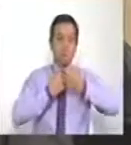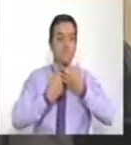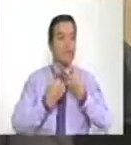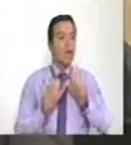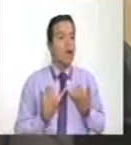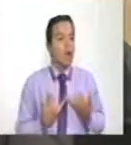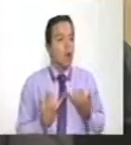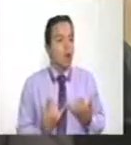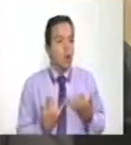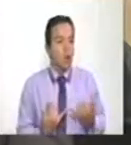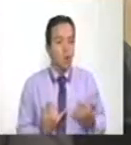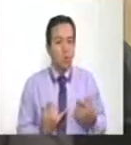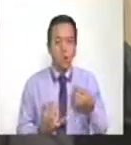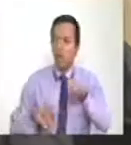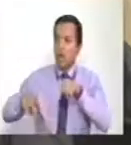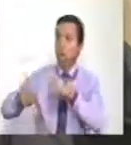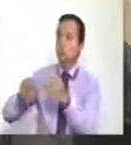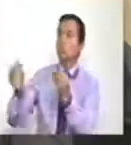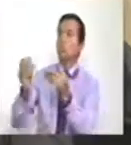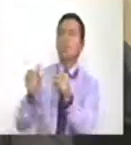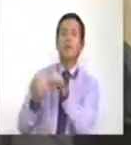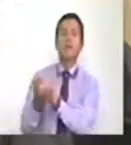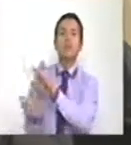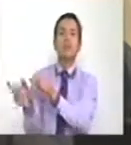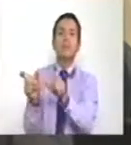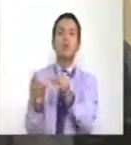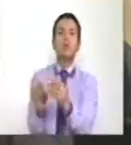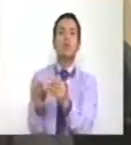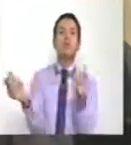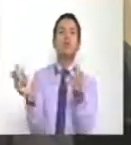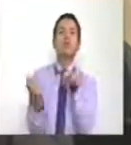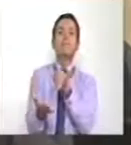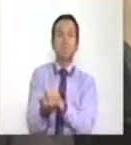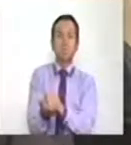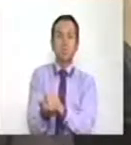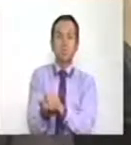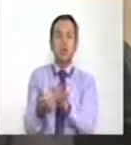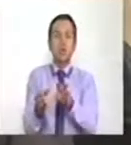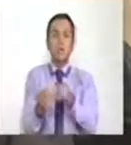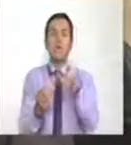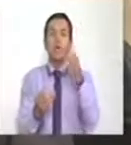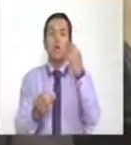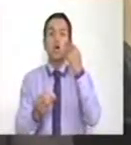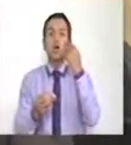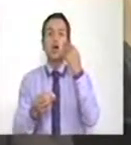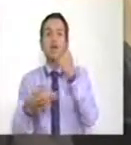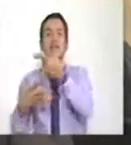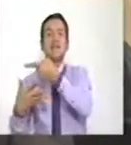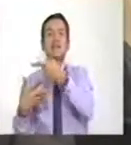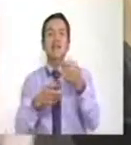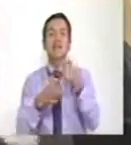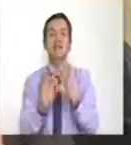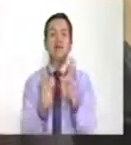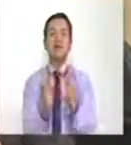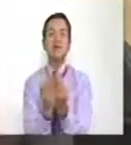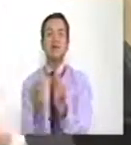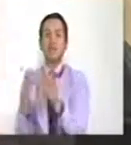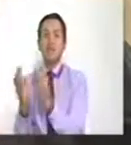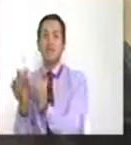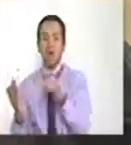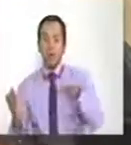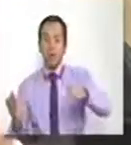hay colombianos desaparecidos y todavía hay más de 600 familias que no saben